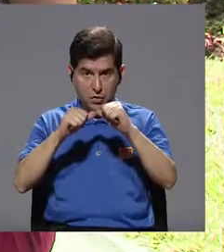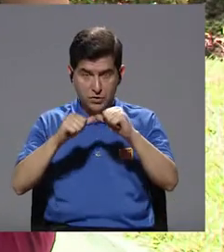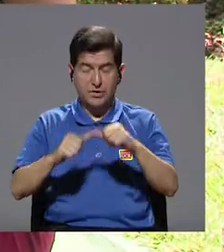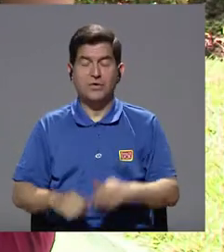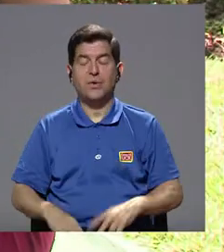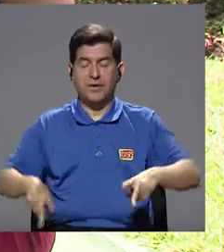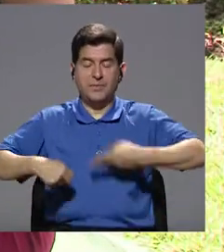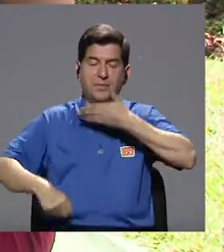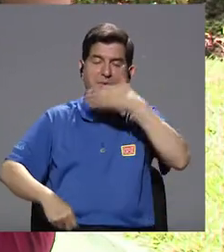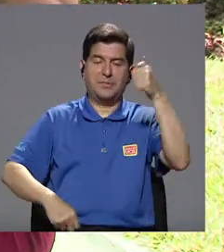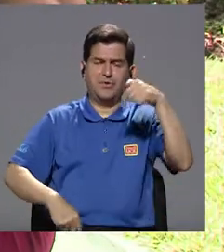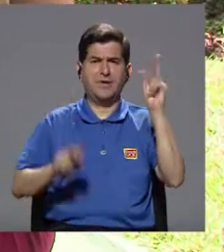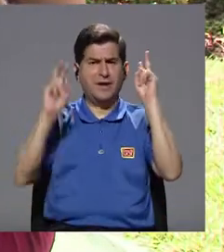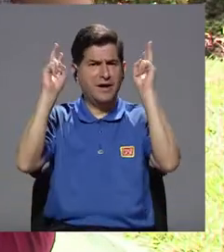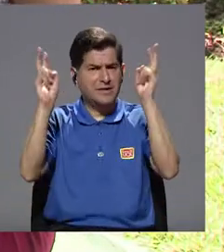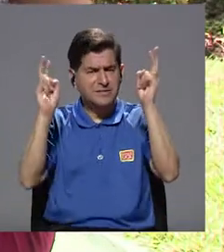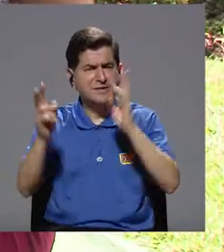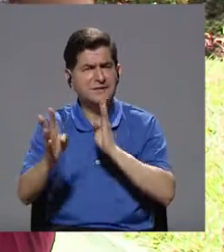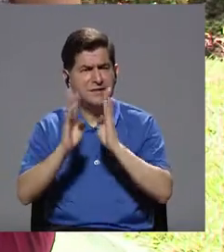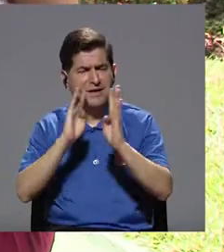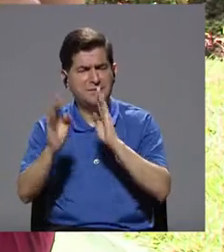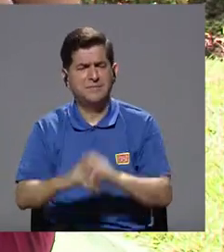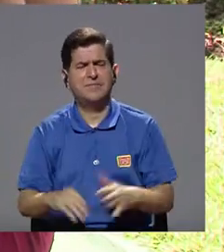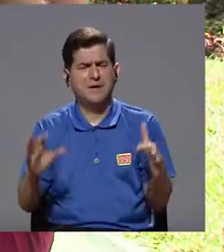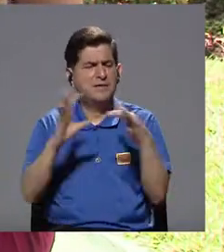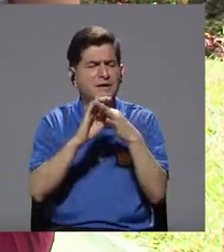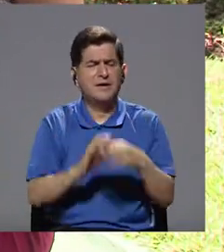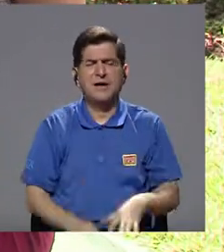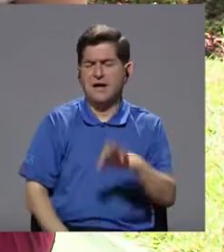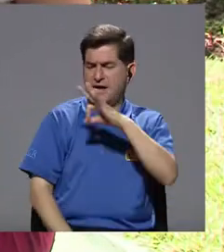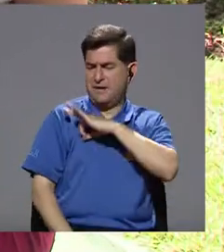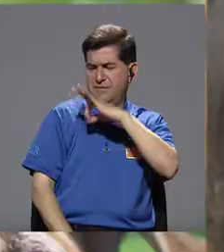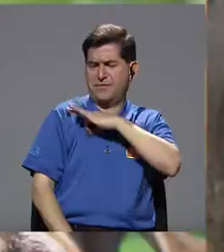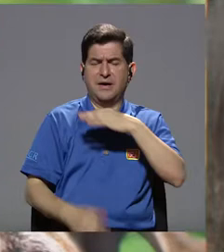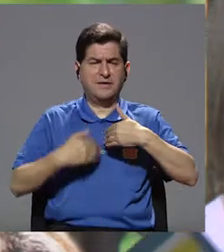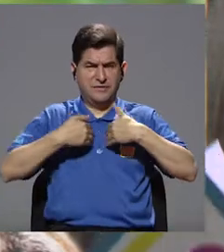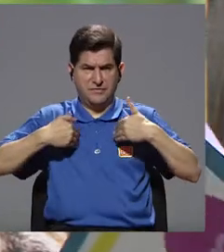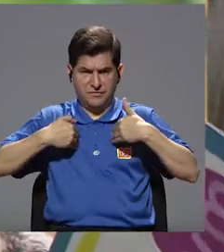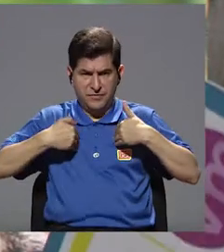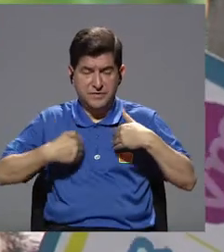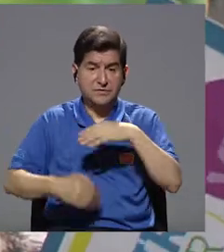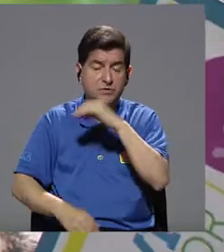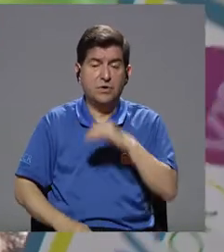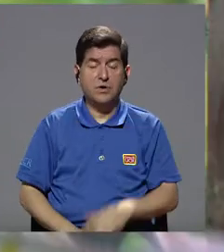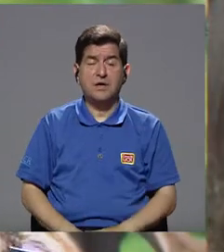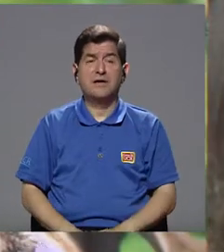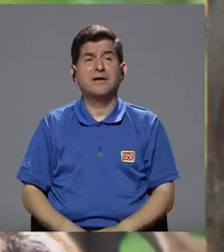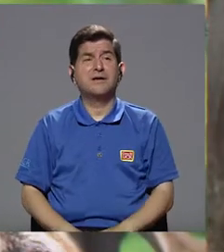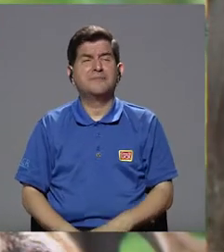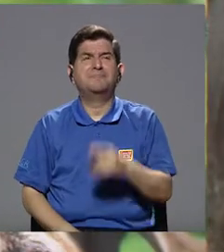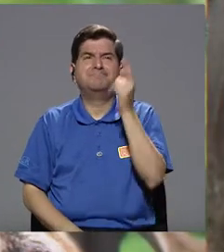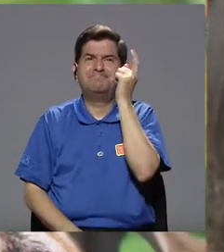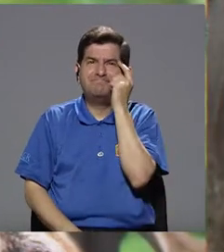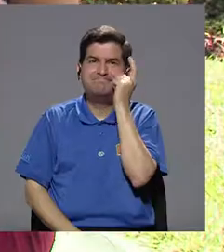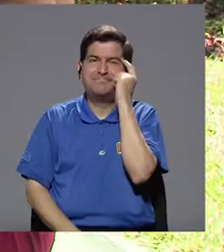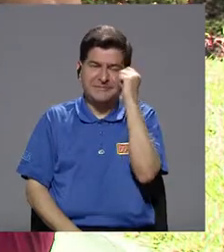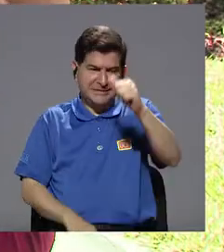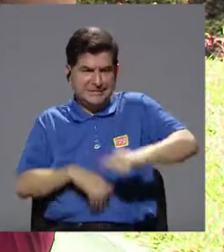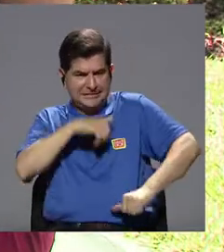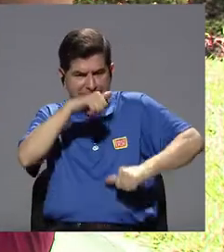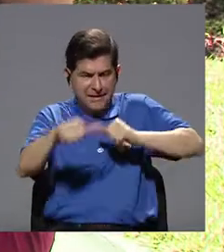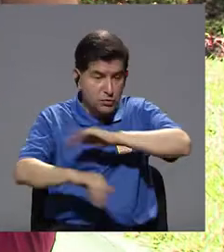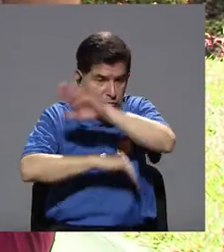Continuamos con más de Vivir Mejor, con este tema en el estamos hablando acerca del bienestar de los animales y de apelar un poco a esa